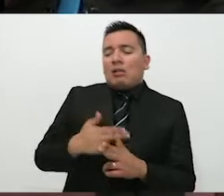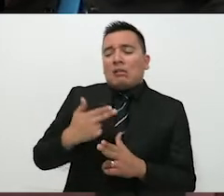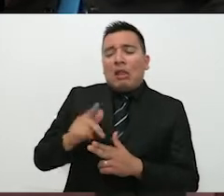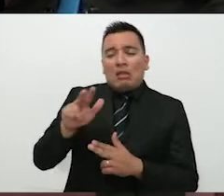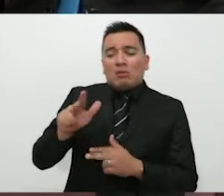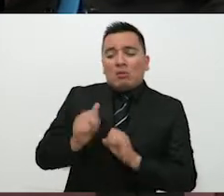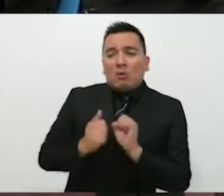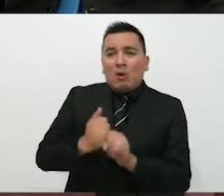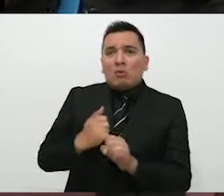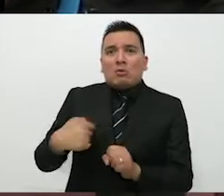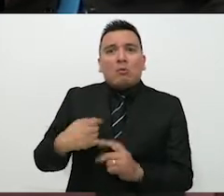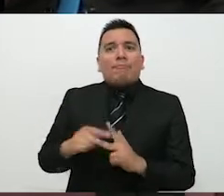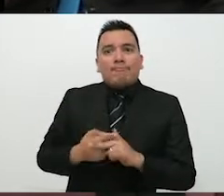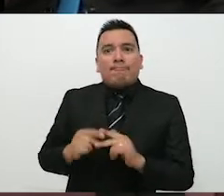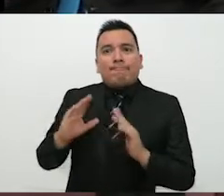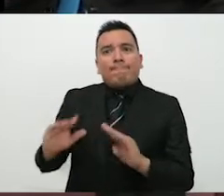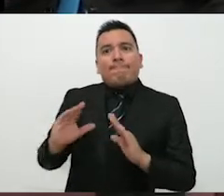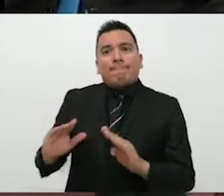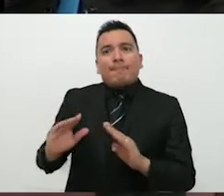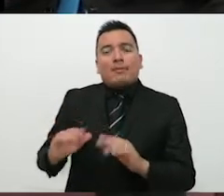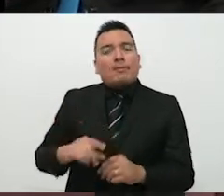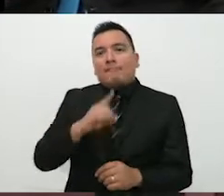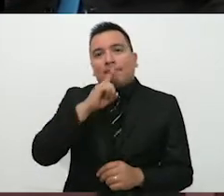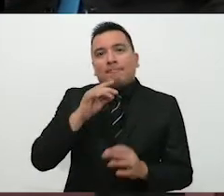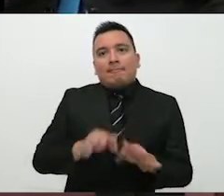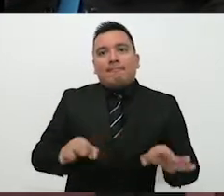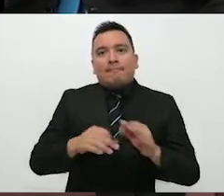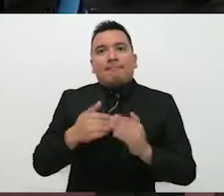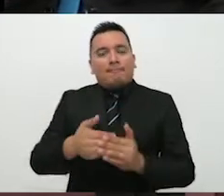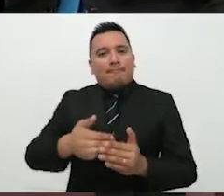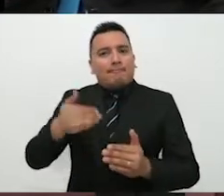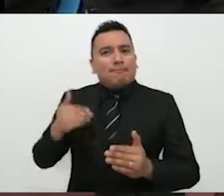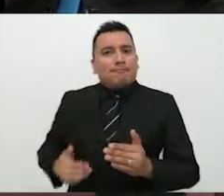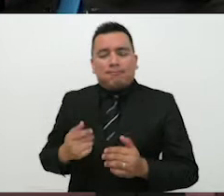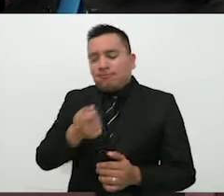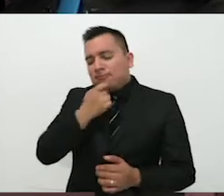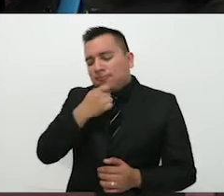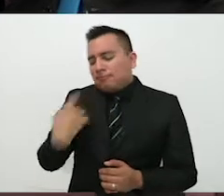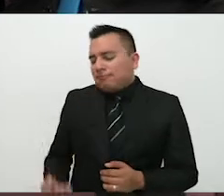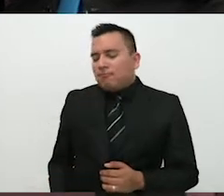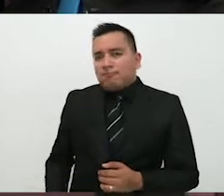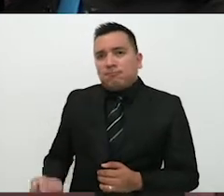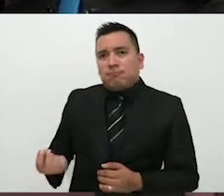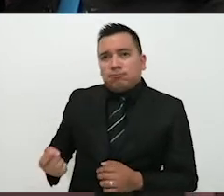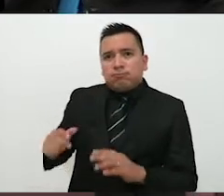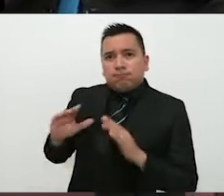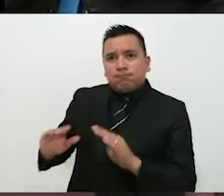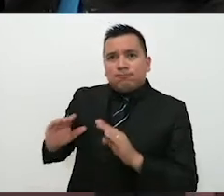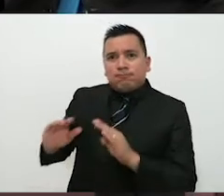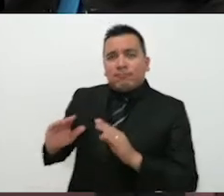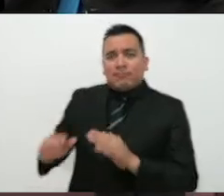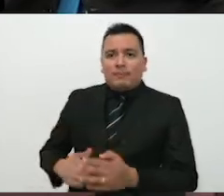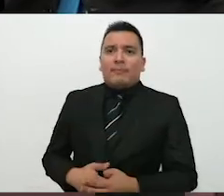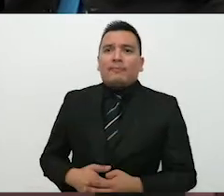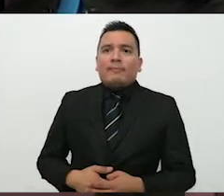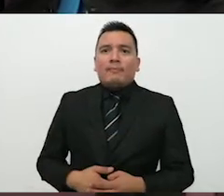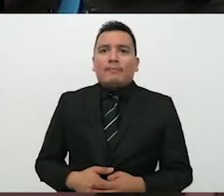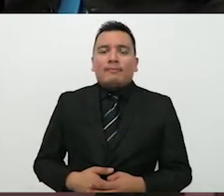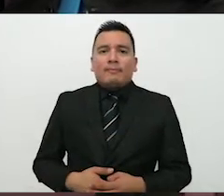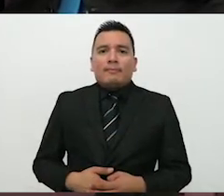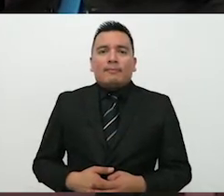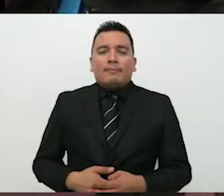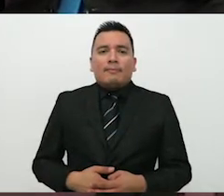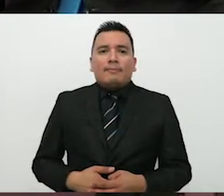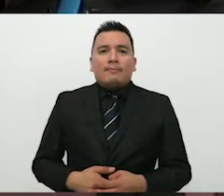democráticos, en estos valores cívicos a los jóvenes. Todo tiene que empezar desde una edad temprana. Desde niños, pues